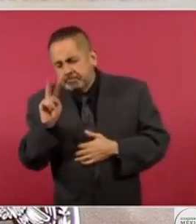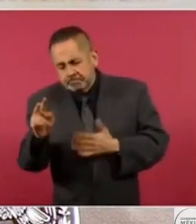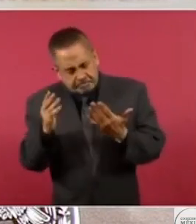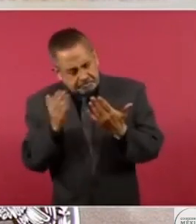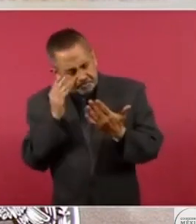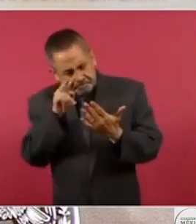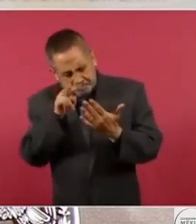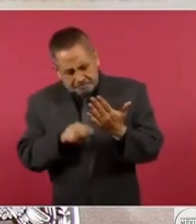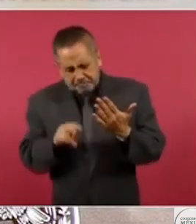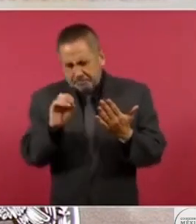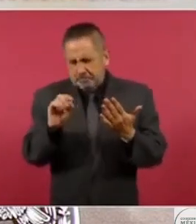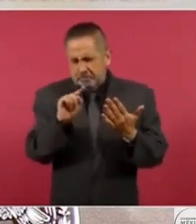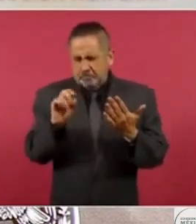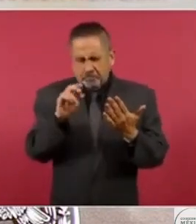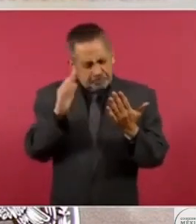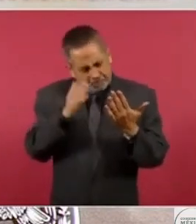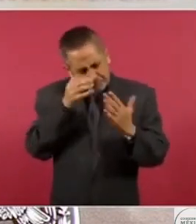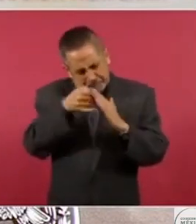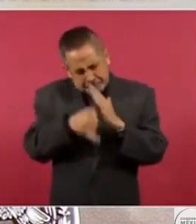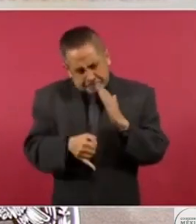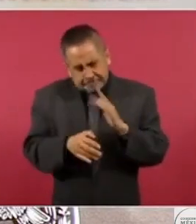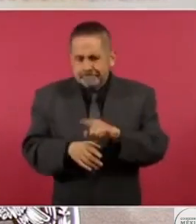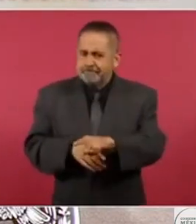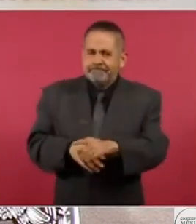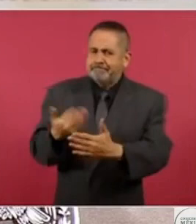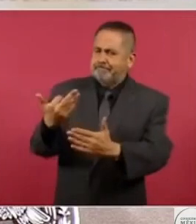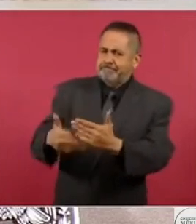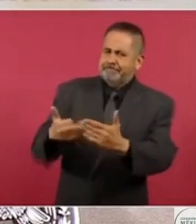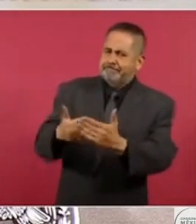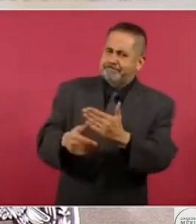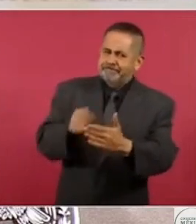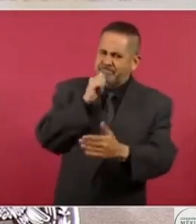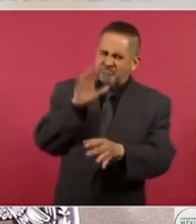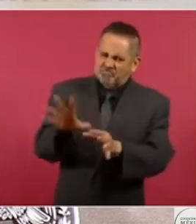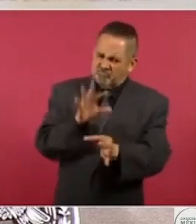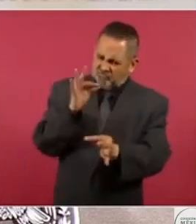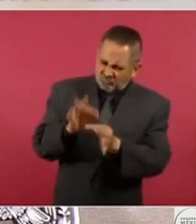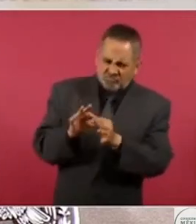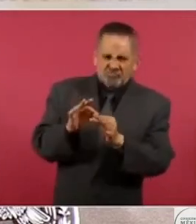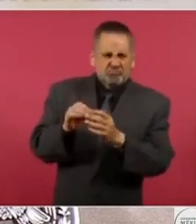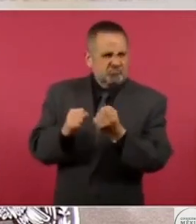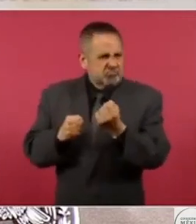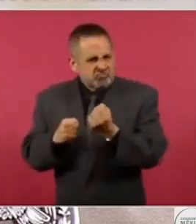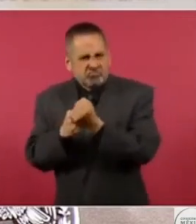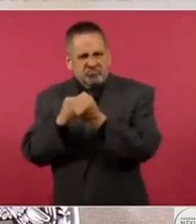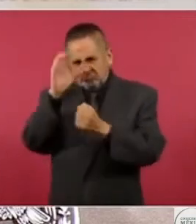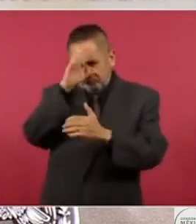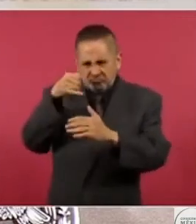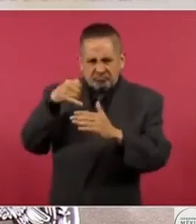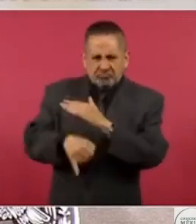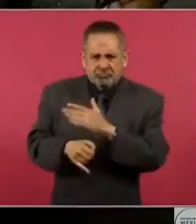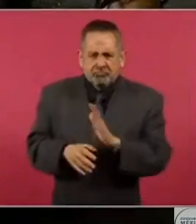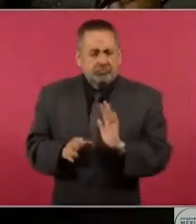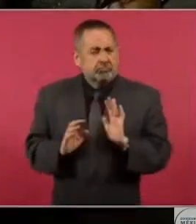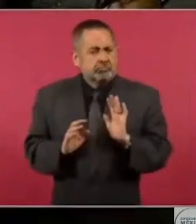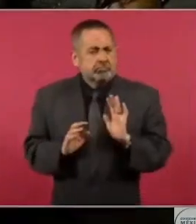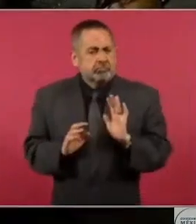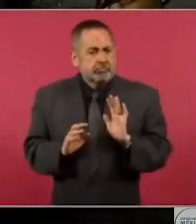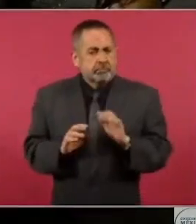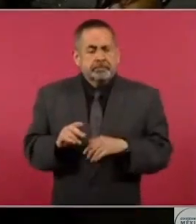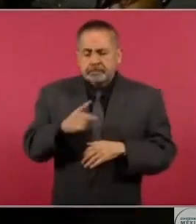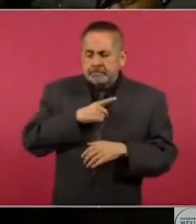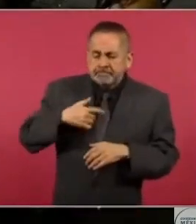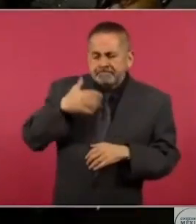más científico, le falta la ozonoterapia, esa base, que no es obligada, sino es